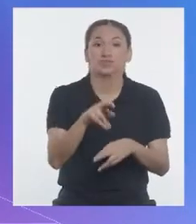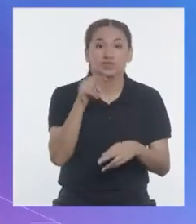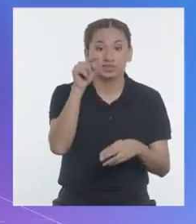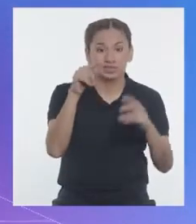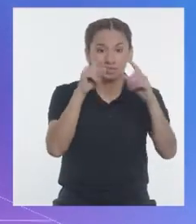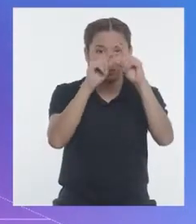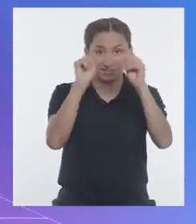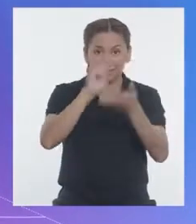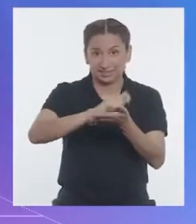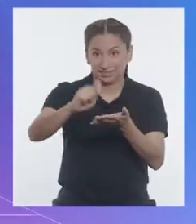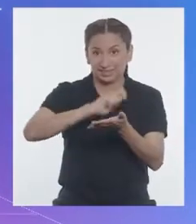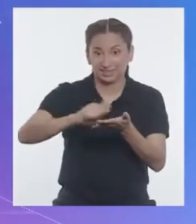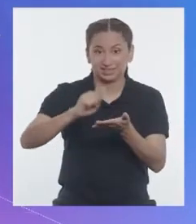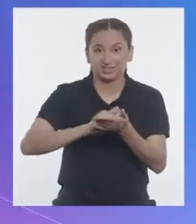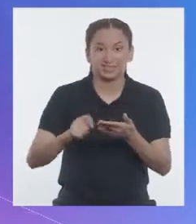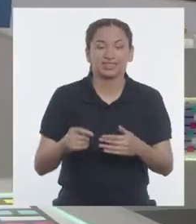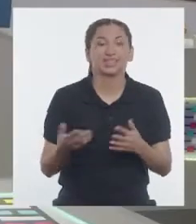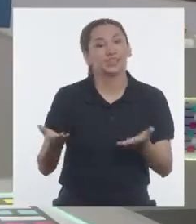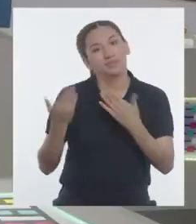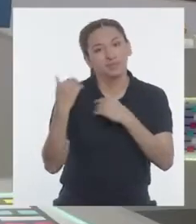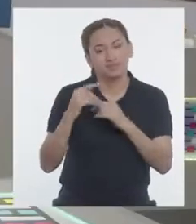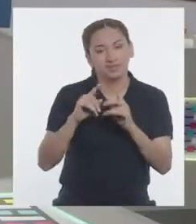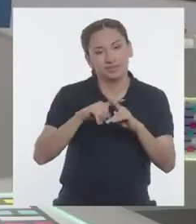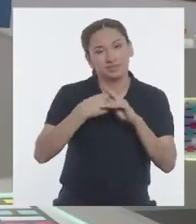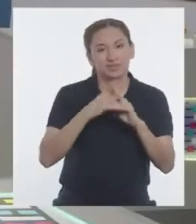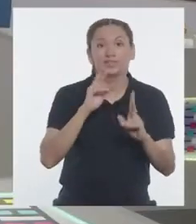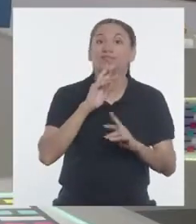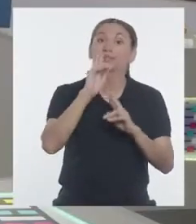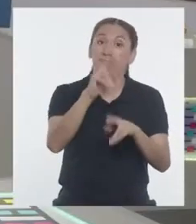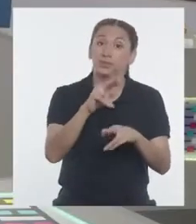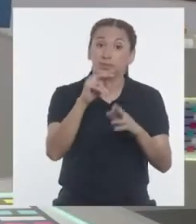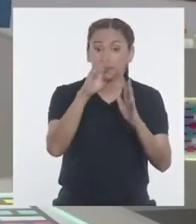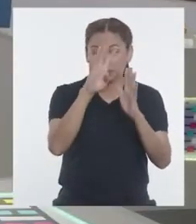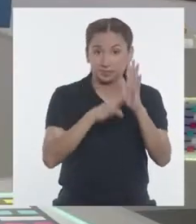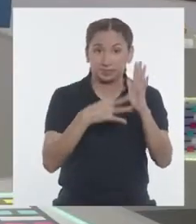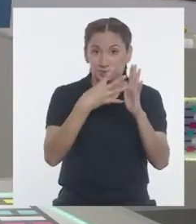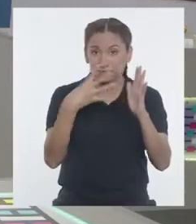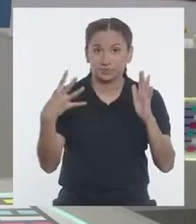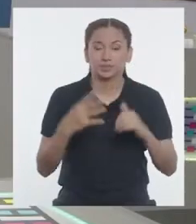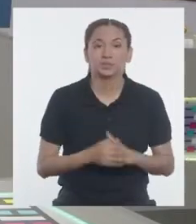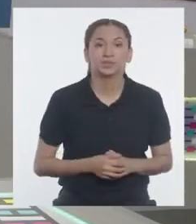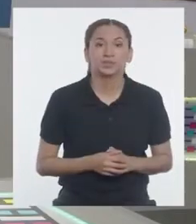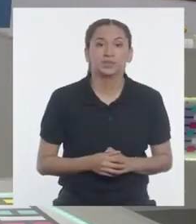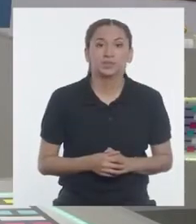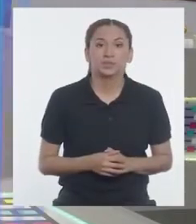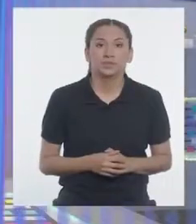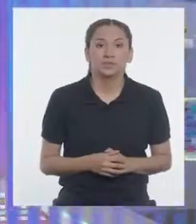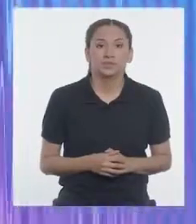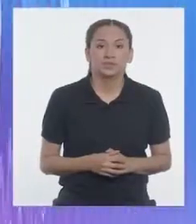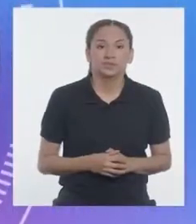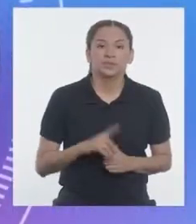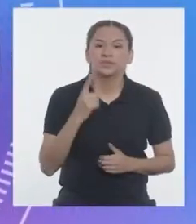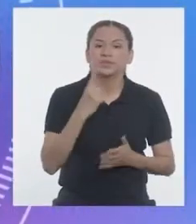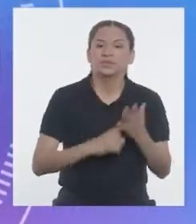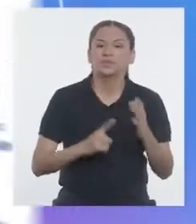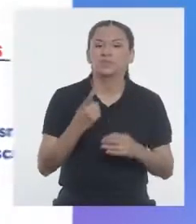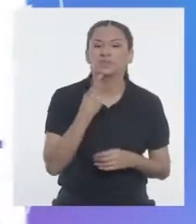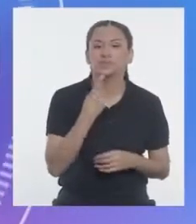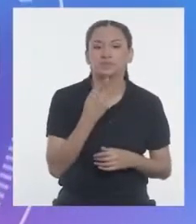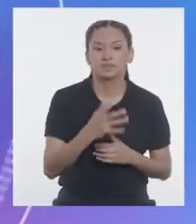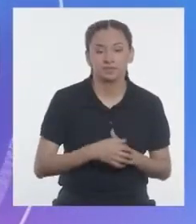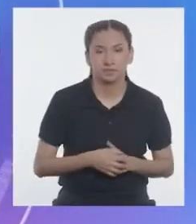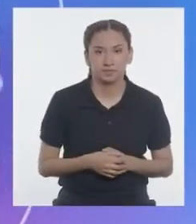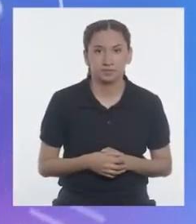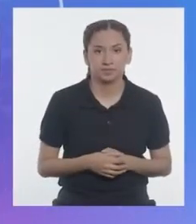completar nuestra actividad. ¡Completemos nuestro propósito entonces! A ver, ¿qué dice?